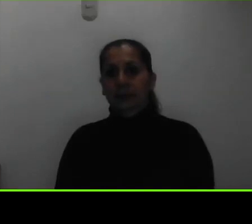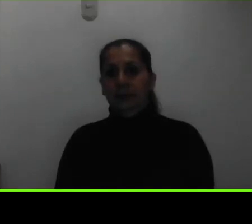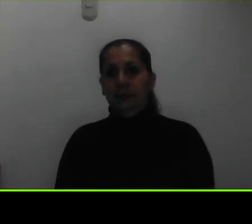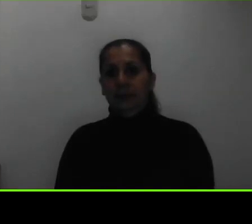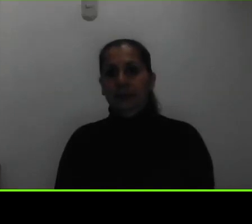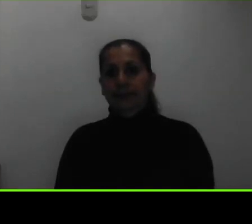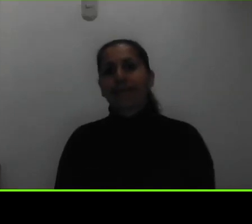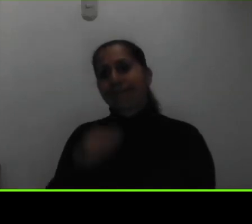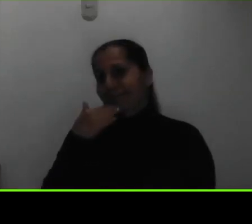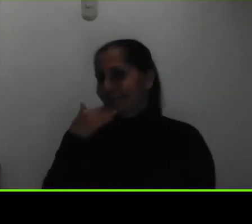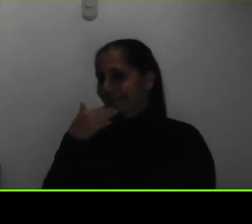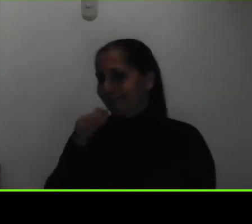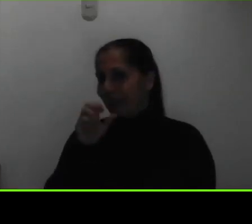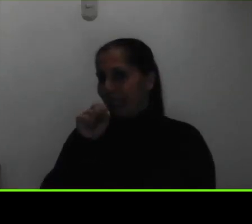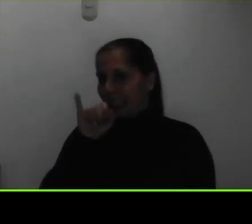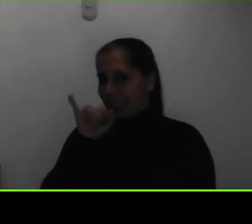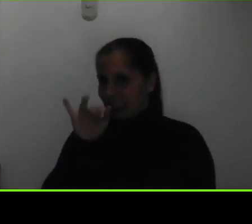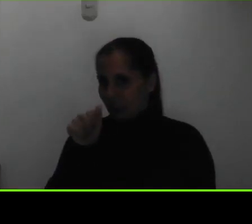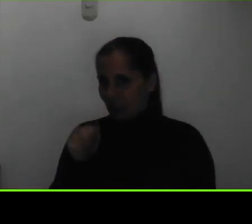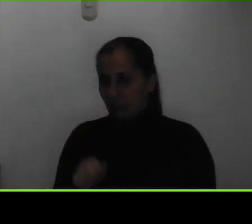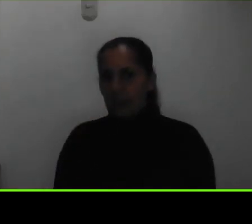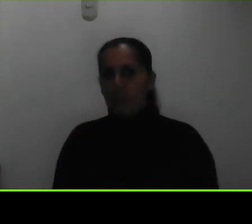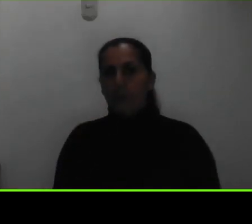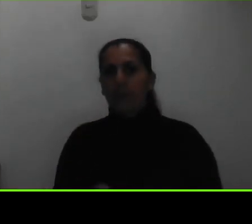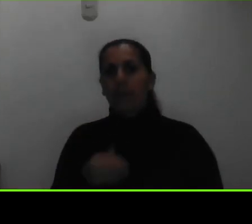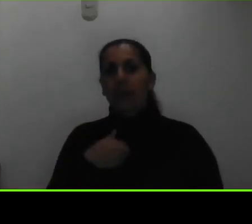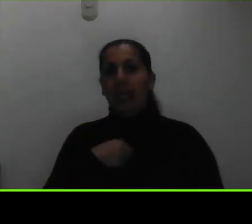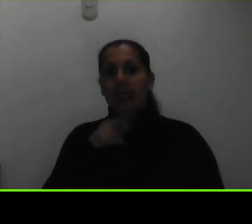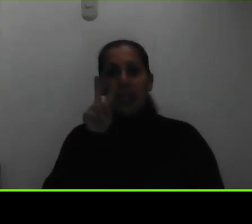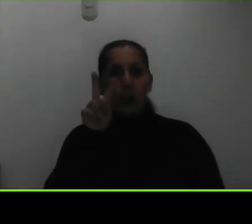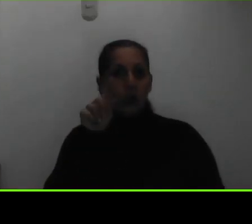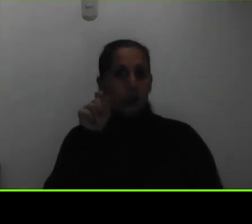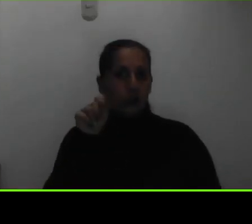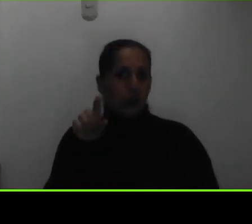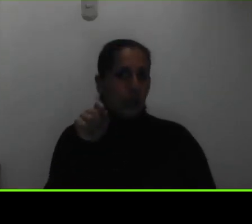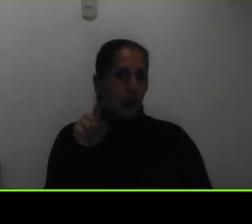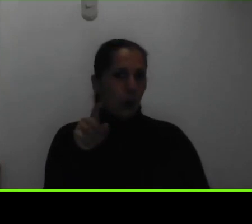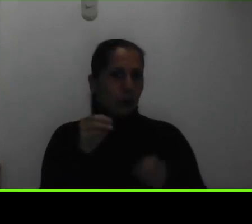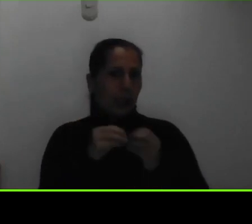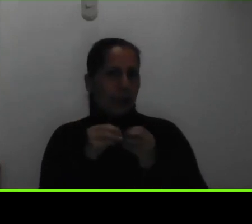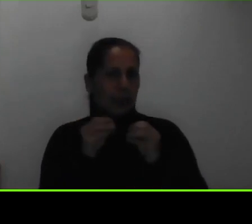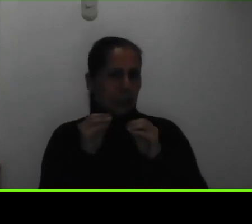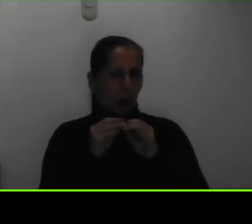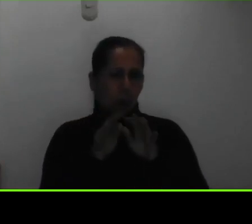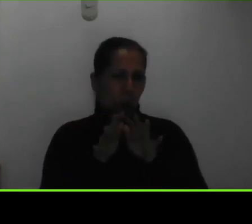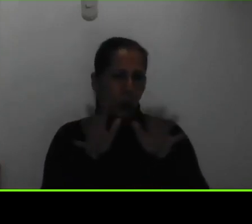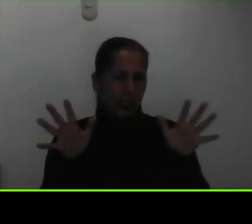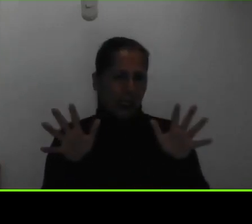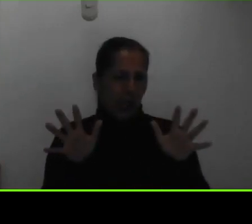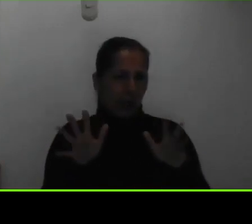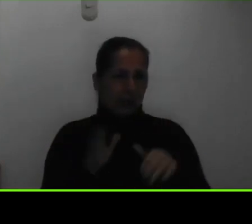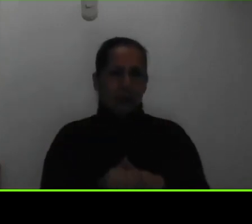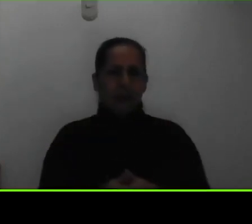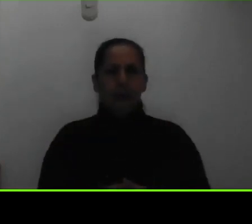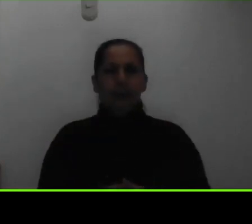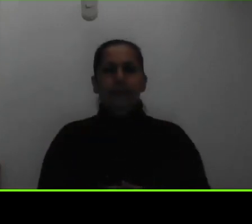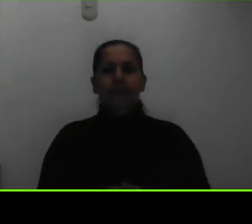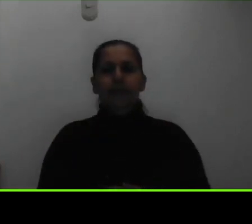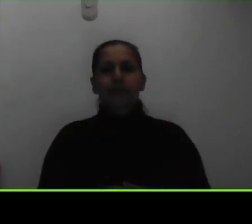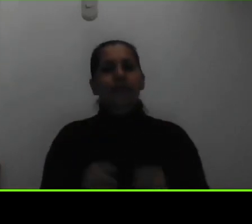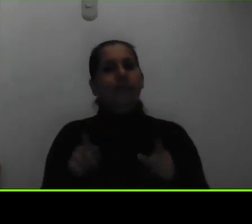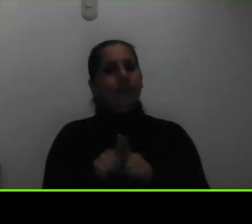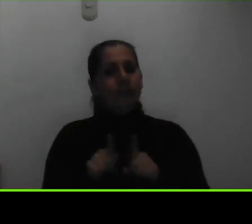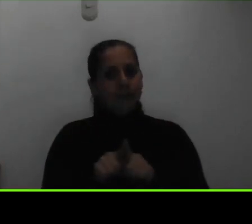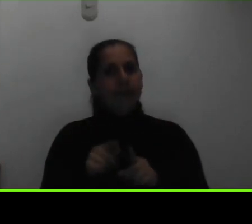muchas gracias Sofía tengo dos preguntas más que son como bastante generales y que además son